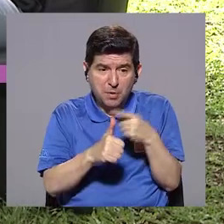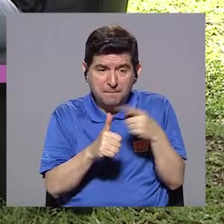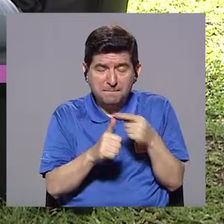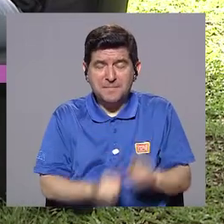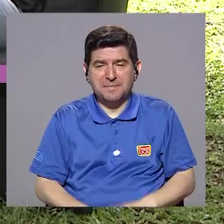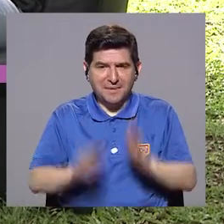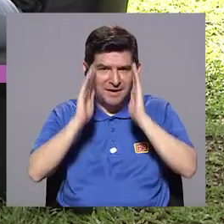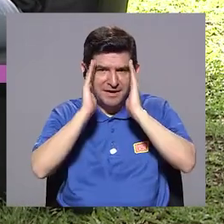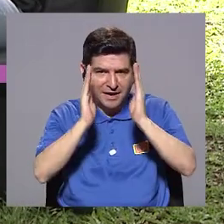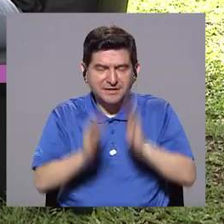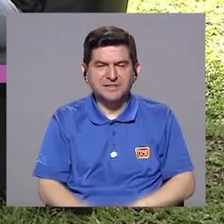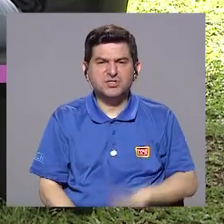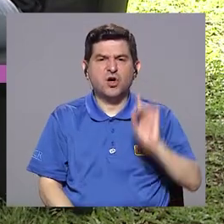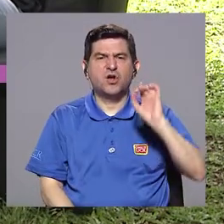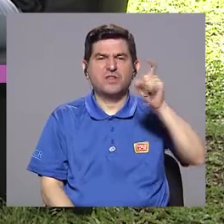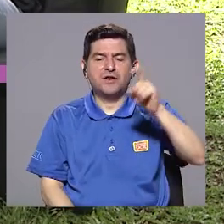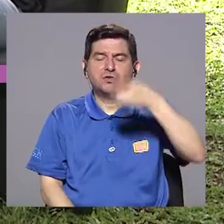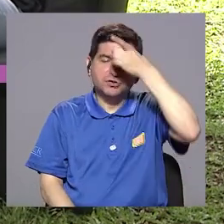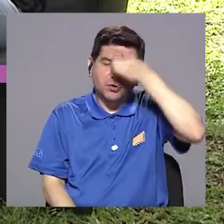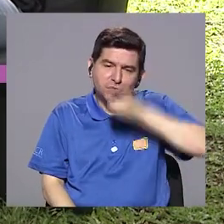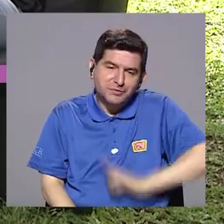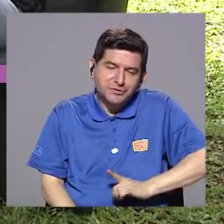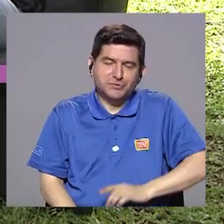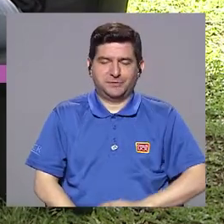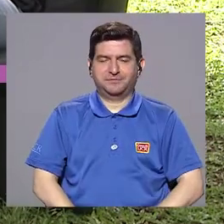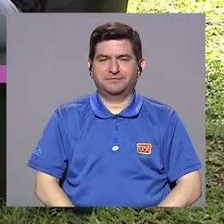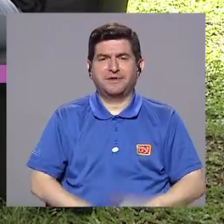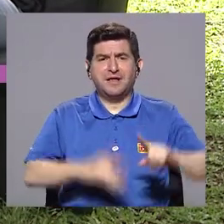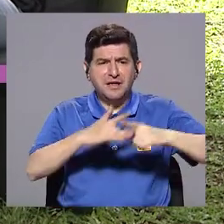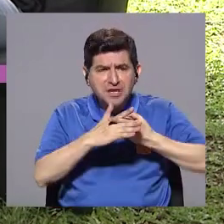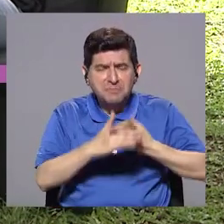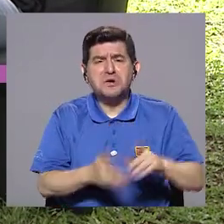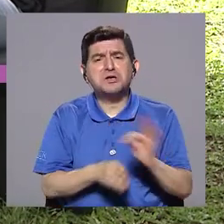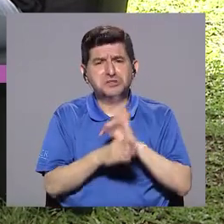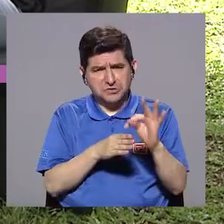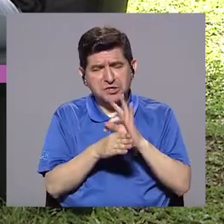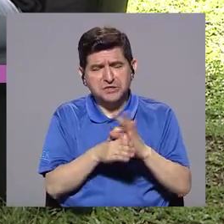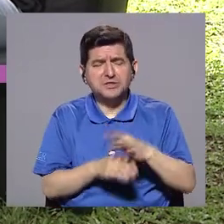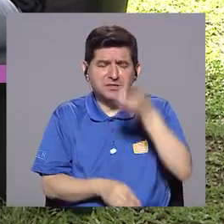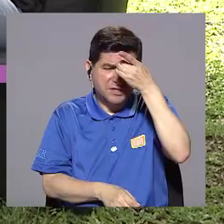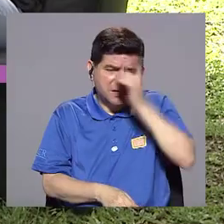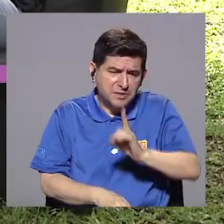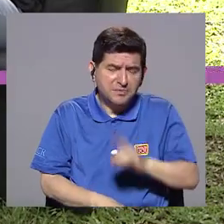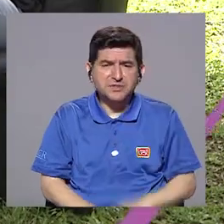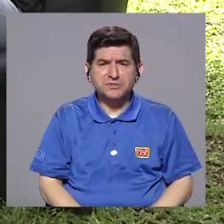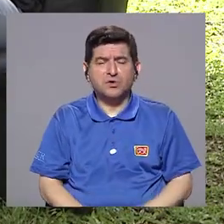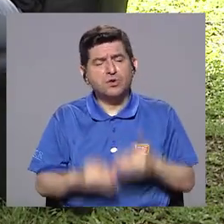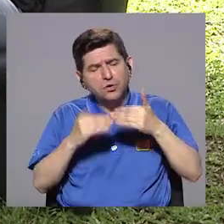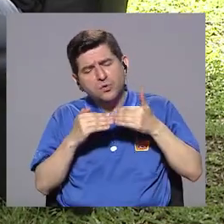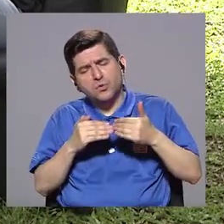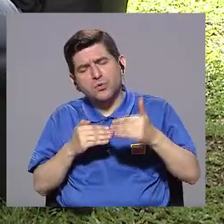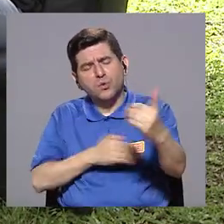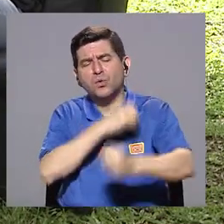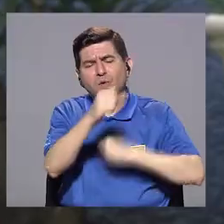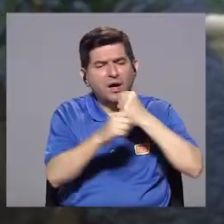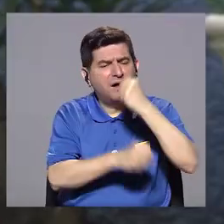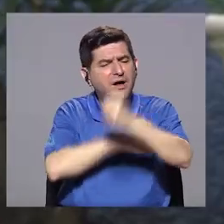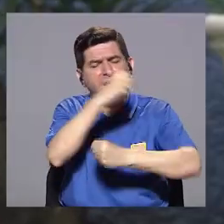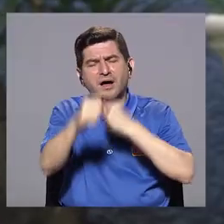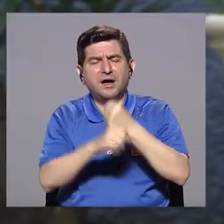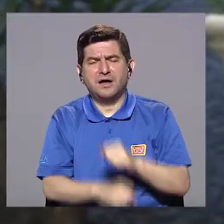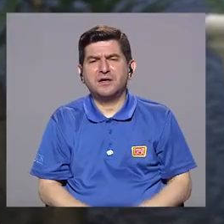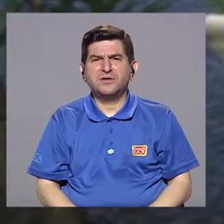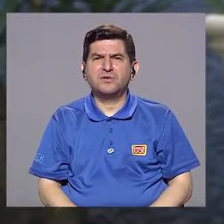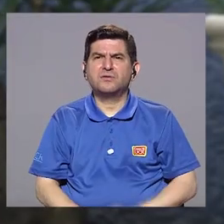primeras consultas son diagnosticadas como depresión. Y empiezan a seguir un tratamiento por depresión y así puede durar varios años. Un